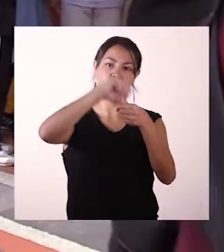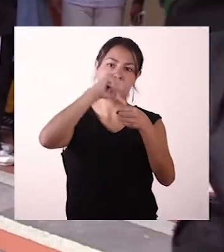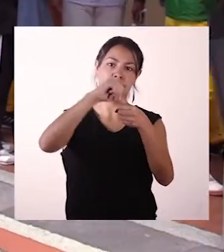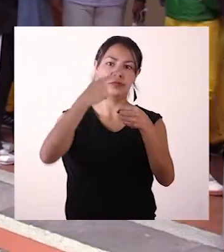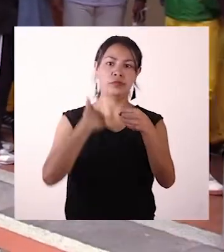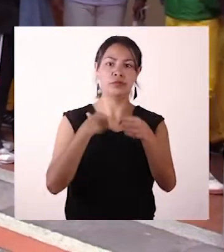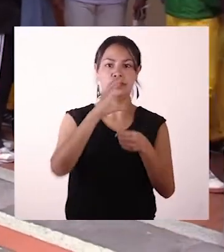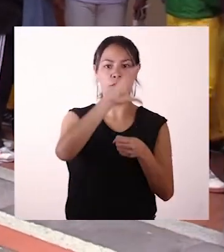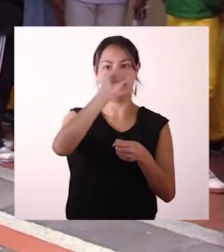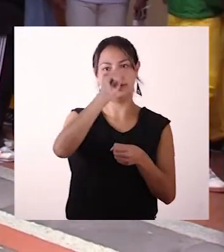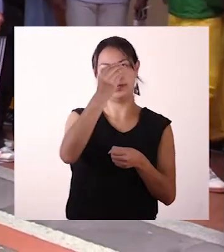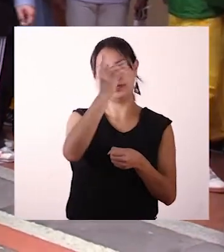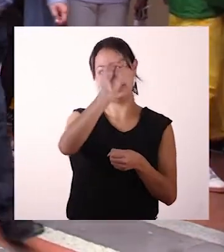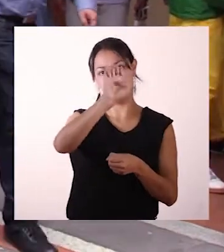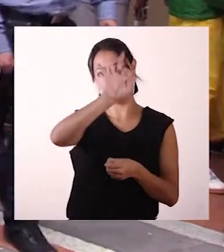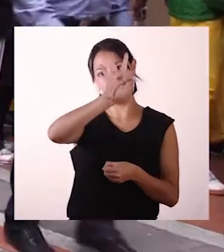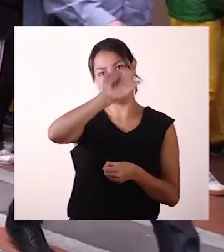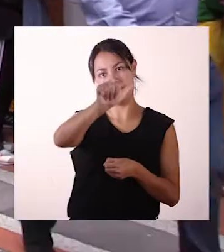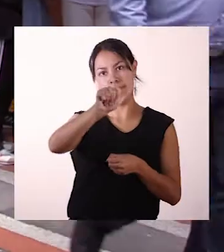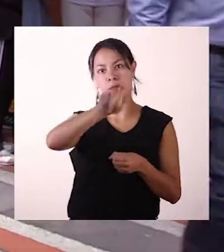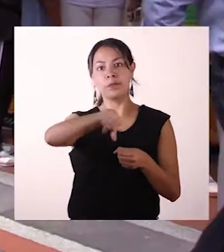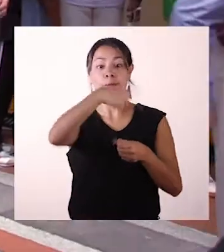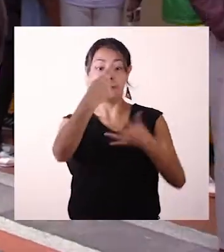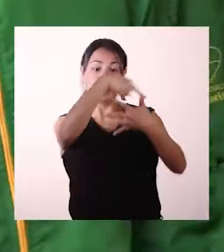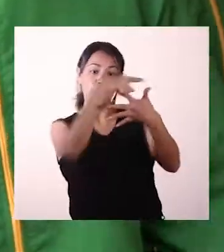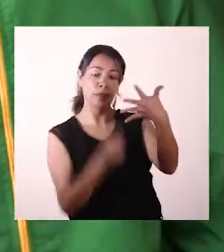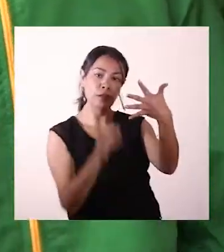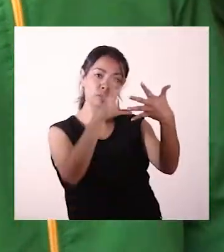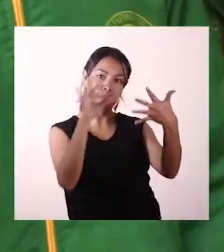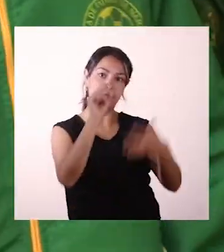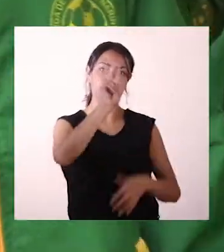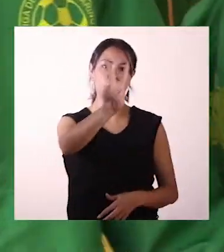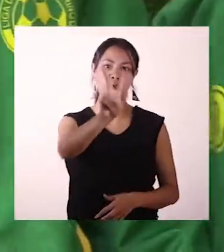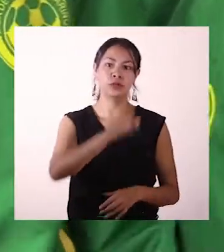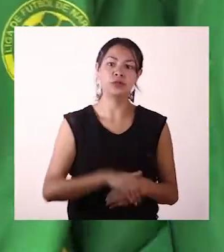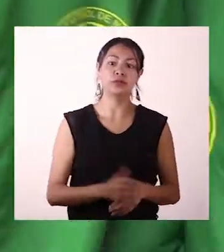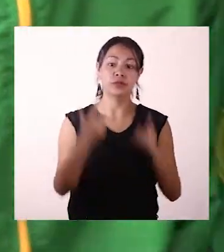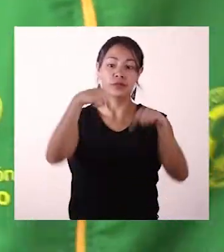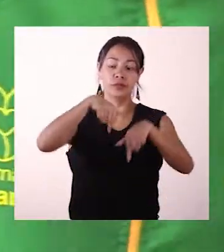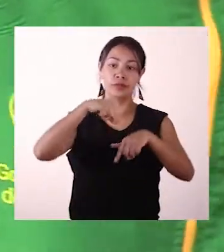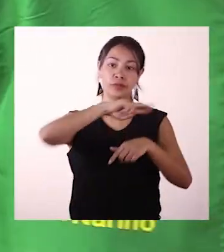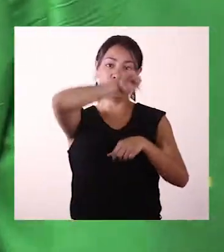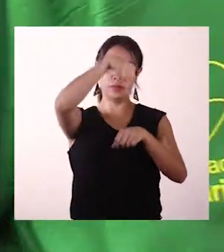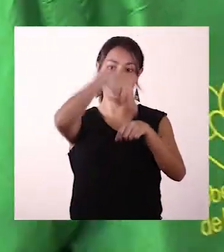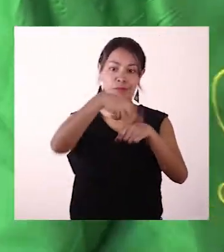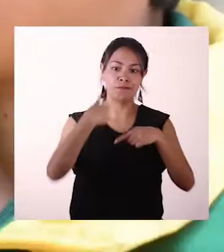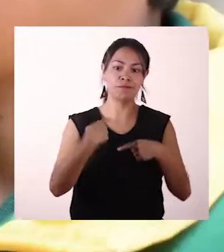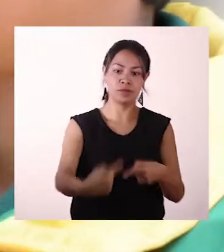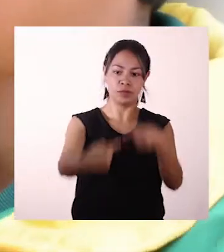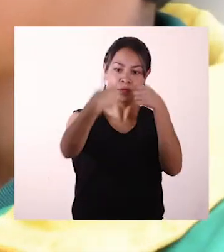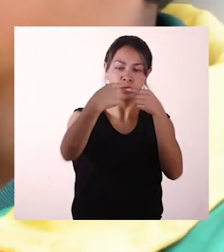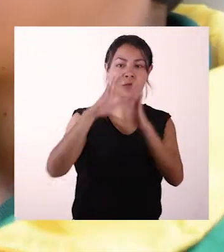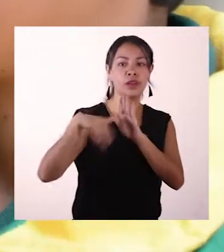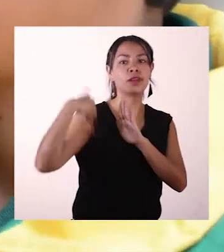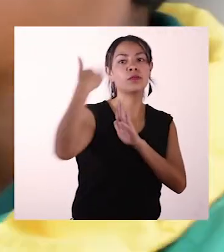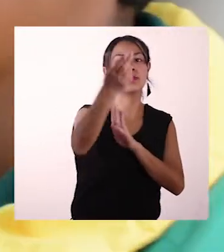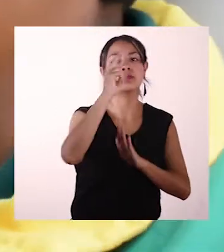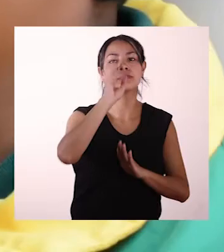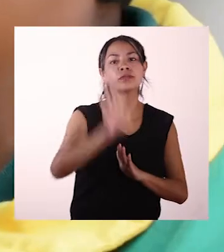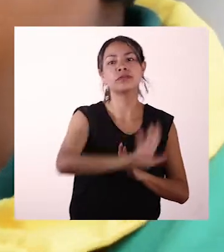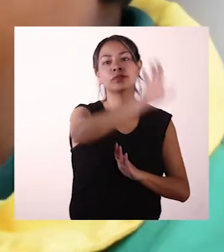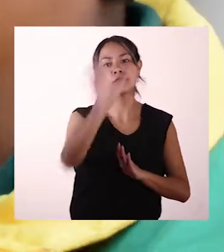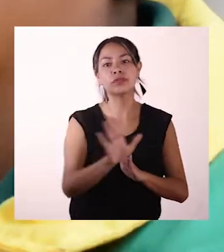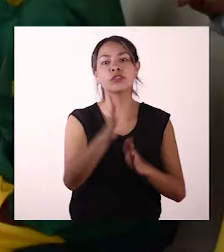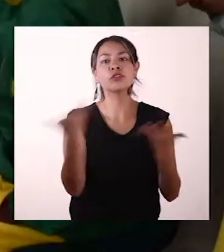Putumayo, Caquetá y de los cinco clasifican dos. Los abanderados por Nariño competirán en el campeonato zonal